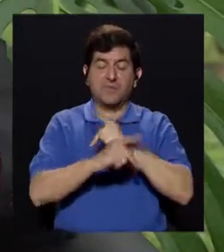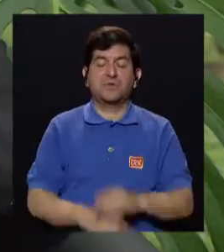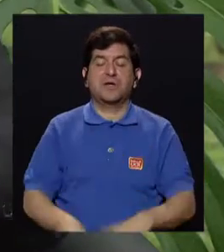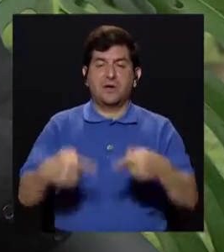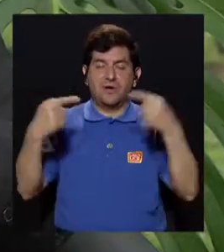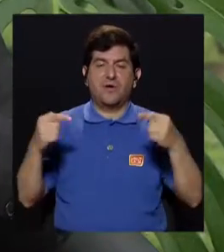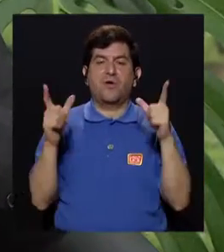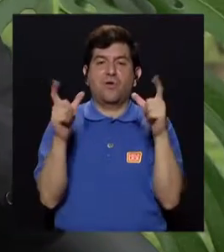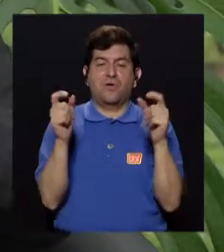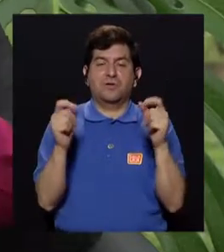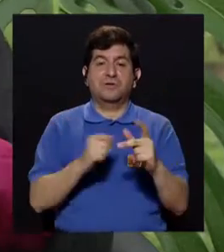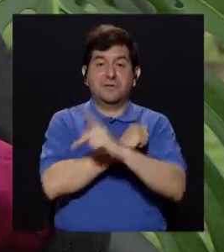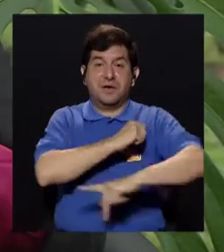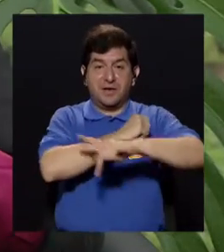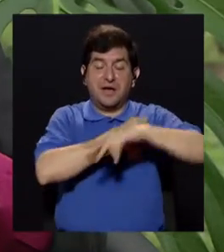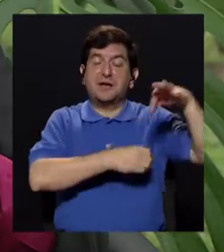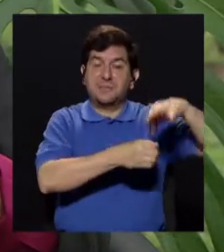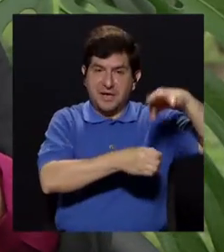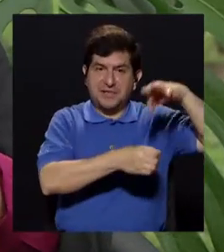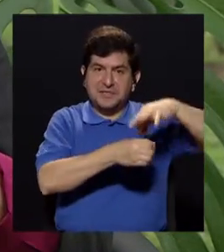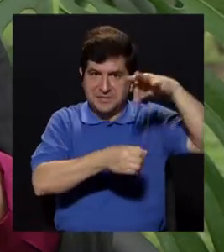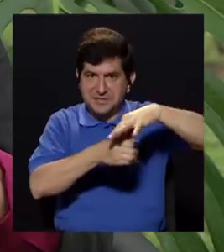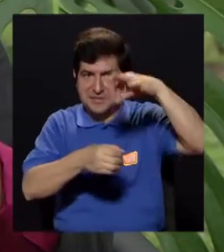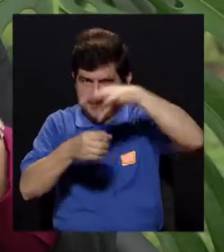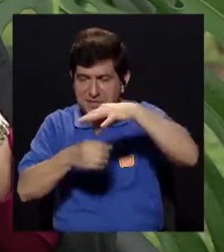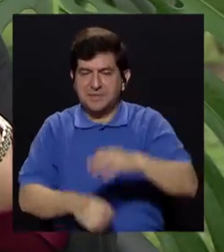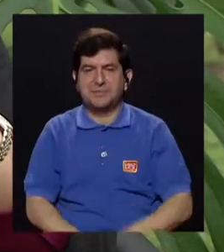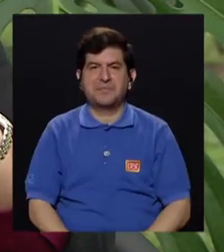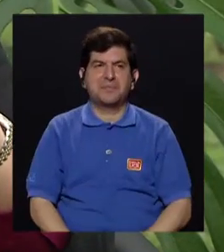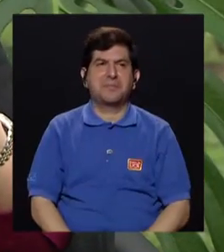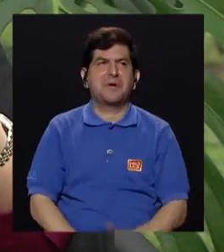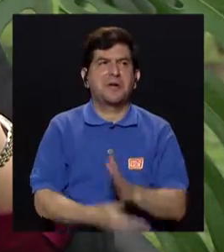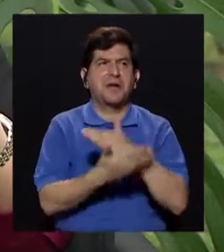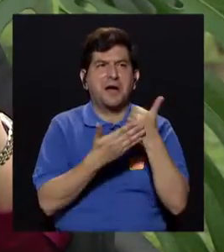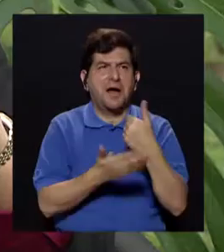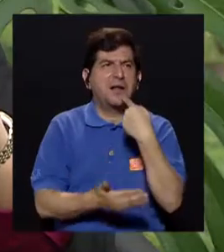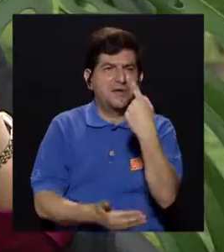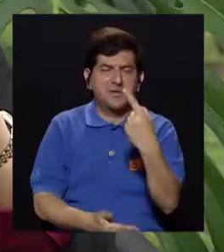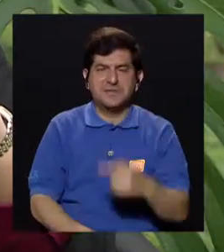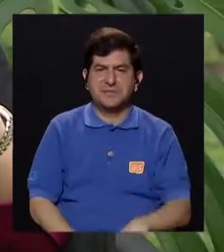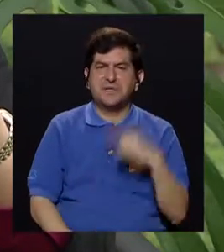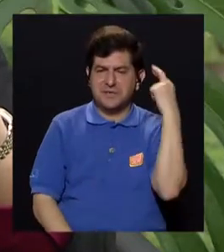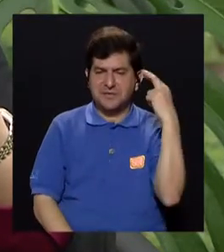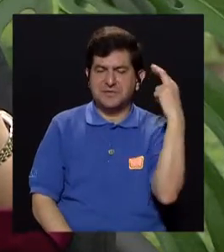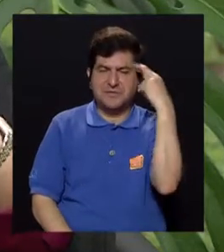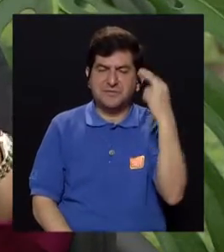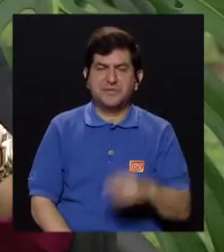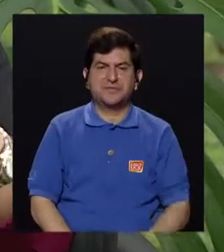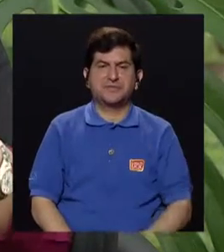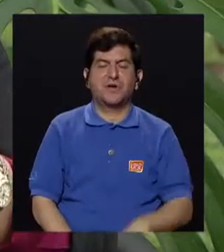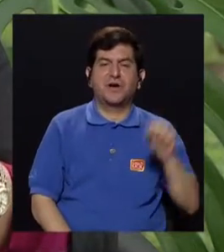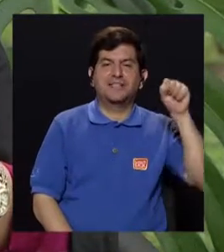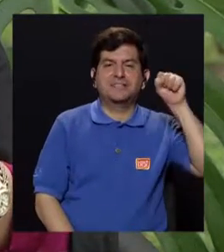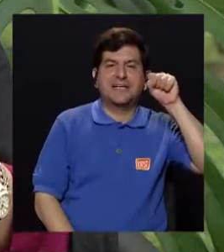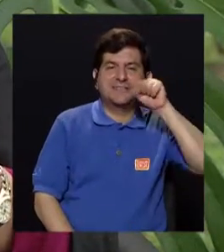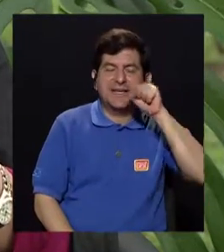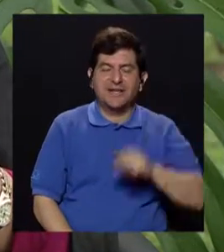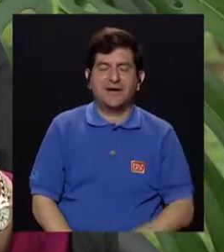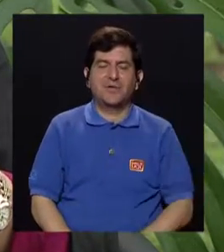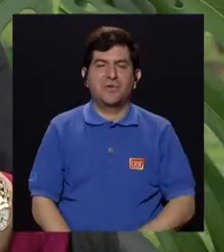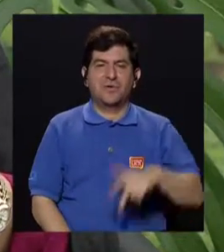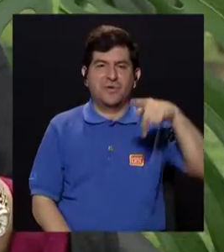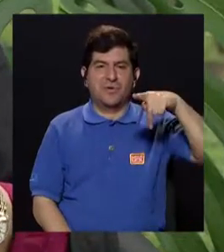nuestro país por dicha se cultivan. Les voy a dar solo algunas palabras para que ustedes reflexionen, la zanahoria,